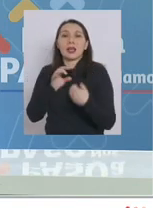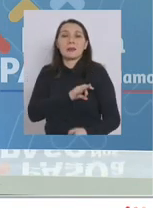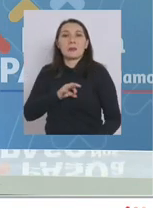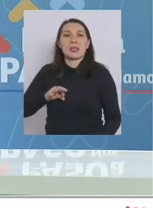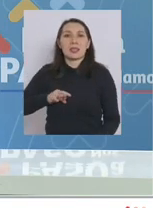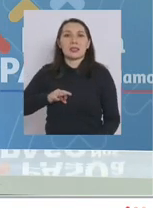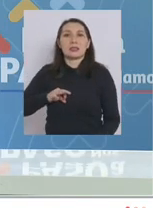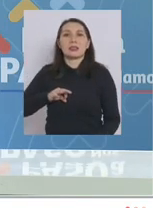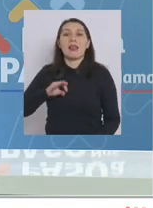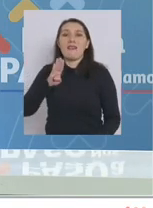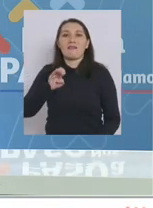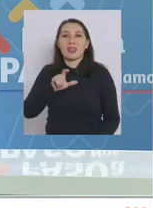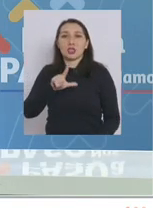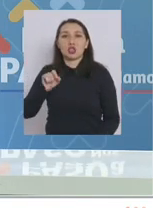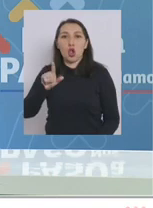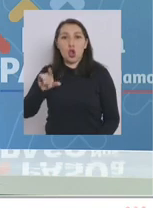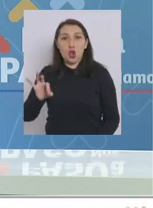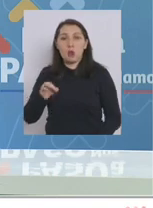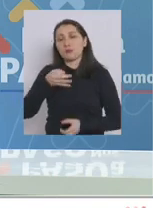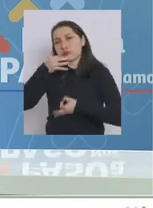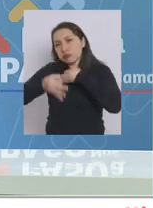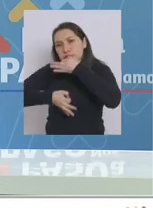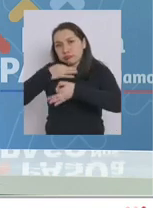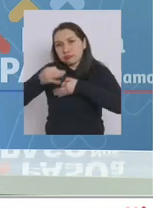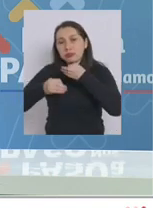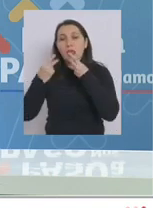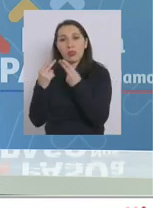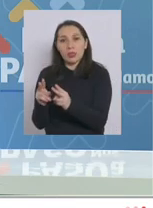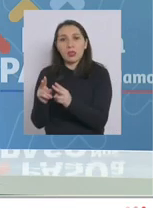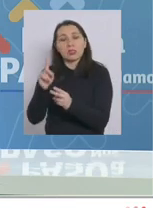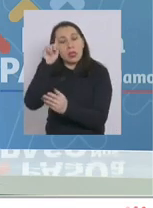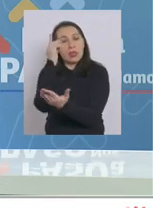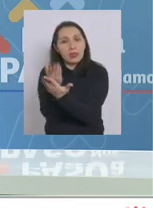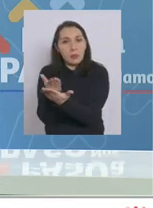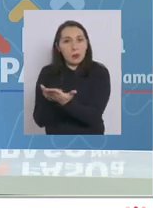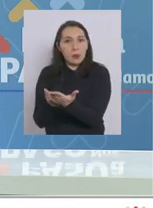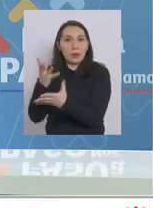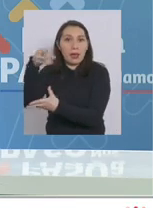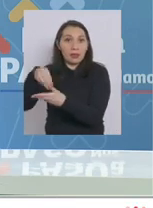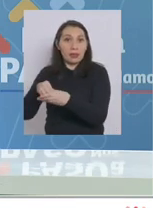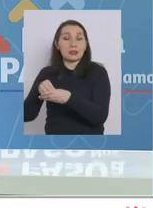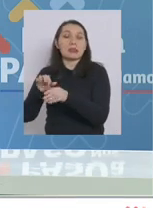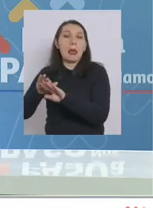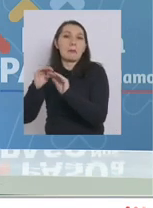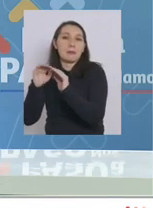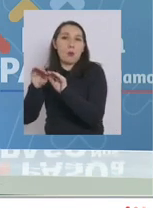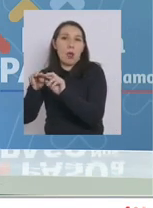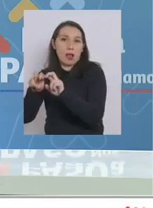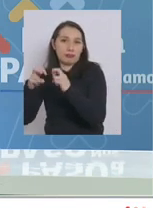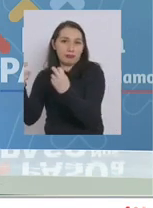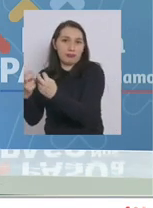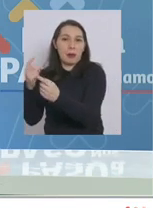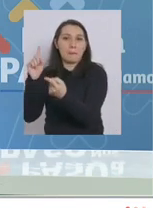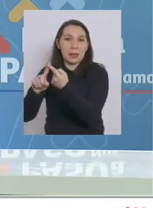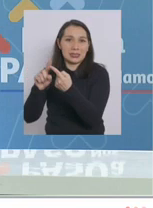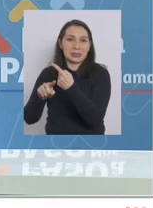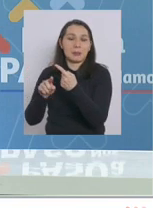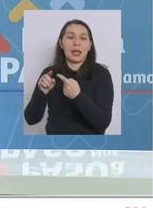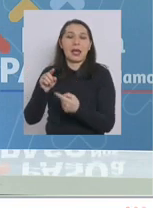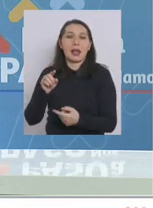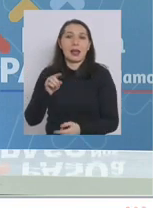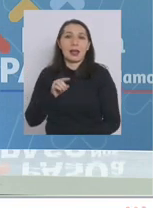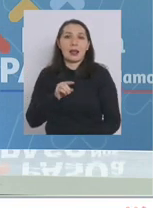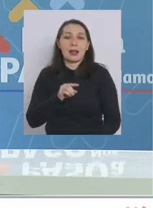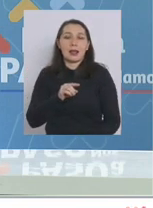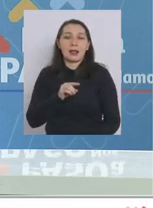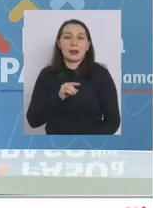ministro Jaime Belolio donde ellos expusieron su propuesta dentro de esa mesa que participó el